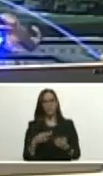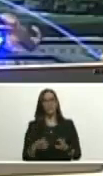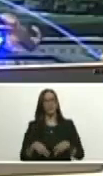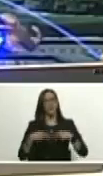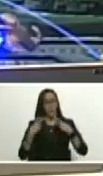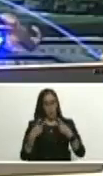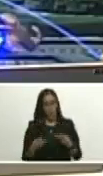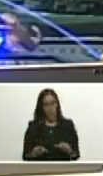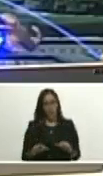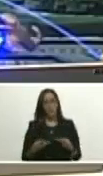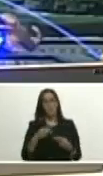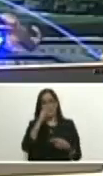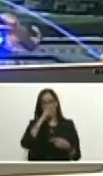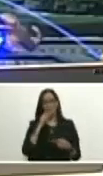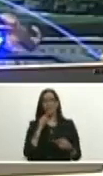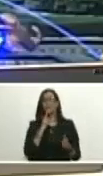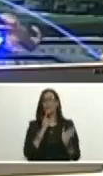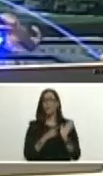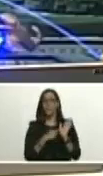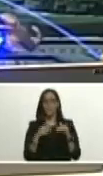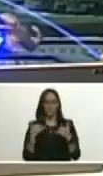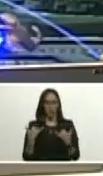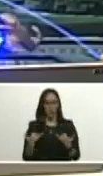para el periodo que estamos cumpliendo ahora